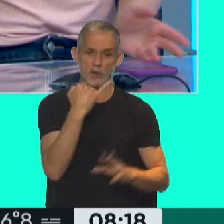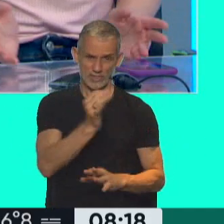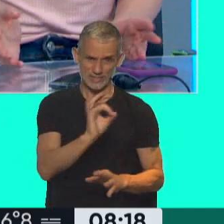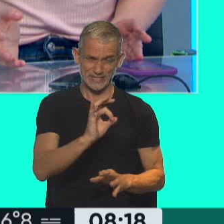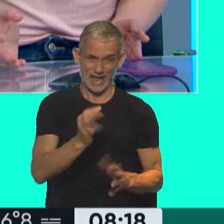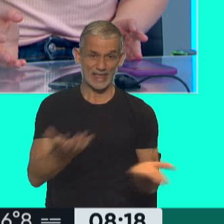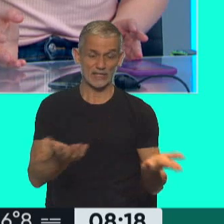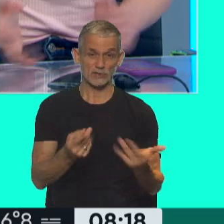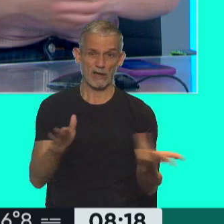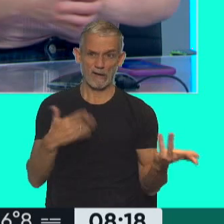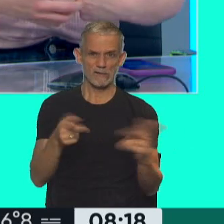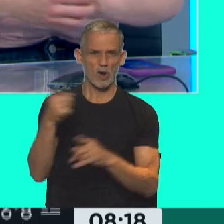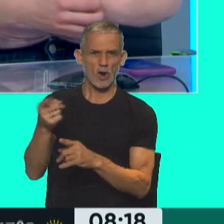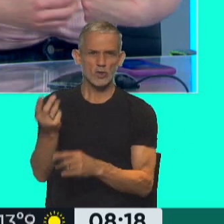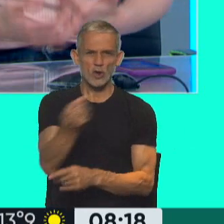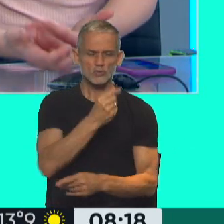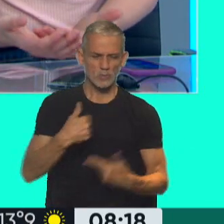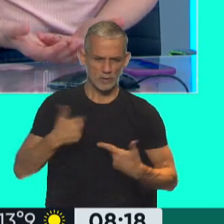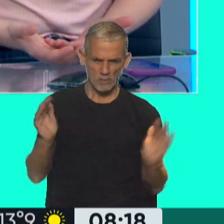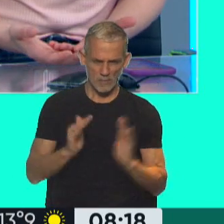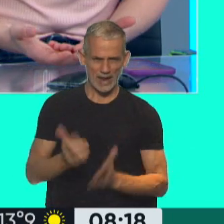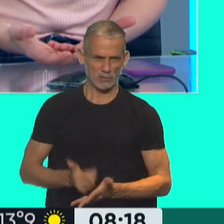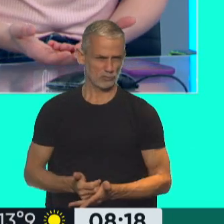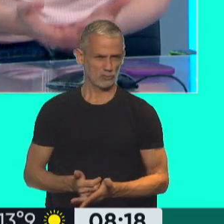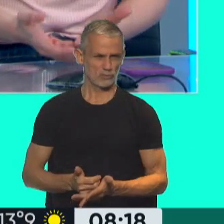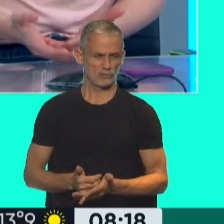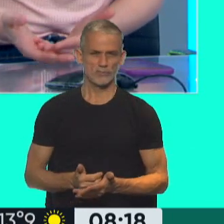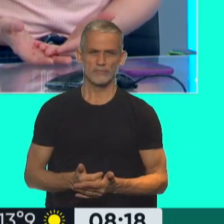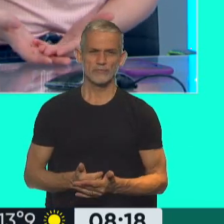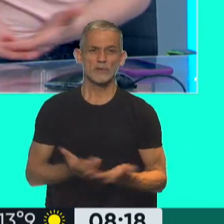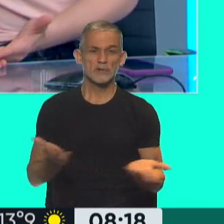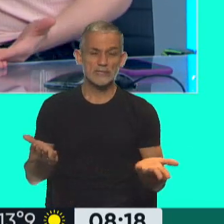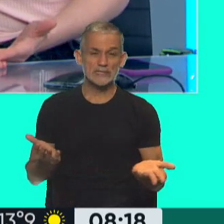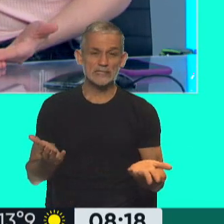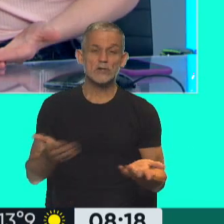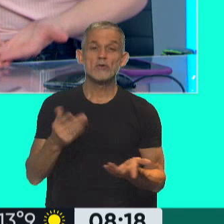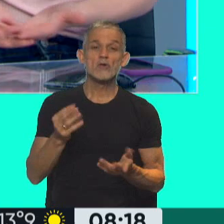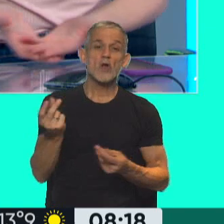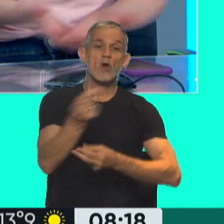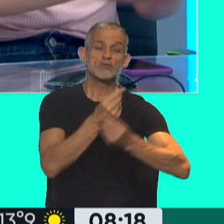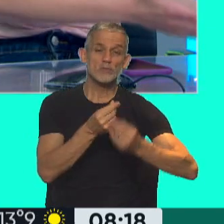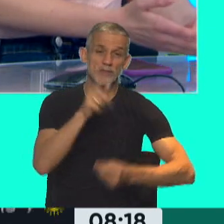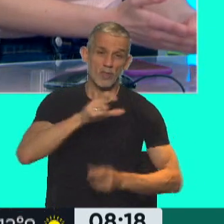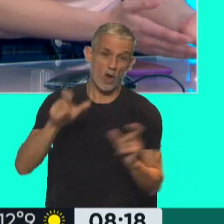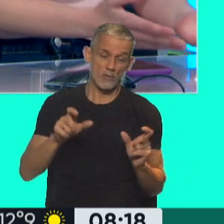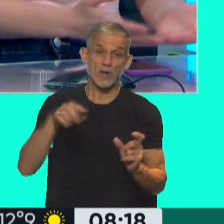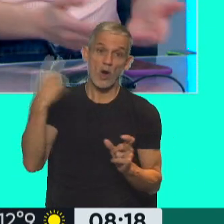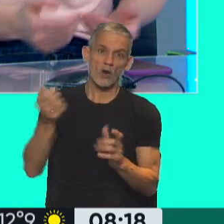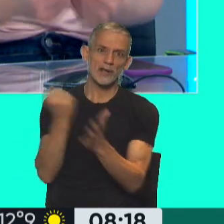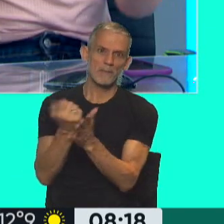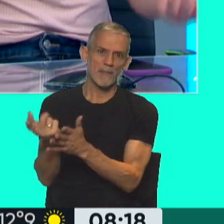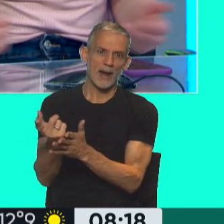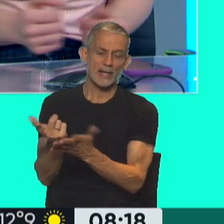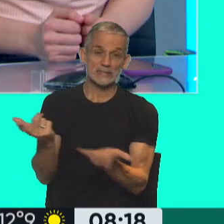queda en inferioridad de condiciones el consumidor. Exactamente. Ahí queda en inferioridad de condiciones no solamente el consumidor, sino otras marcas